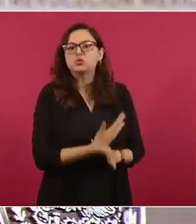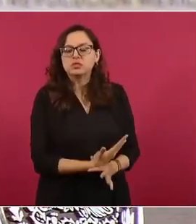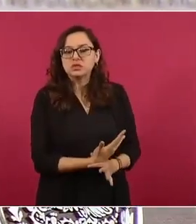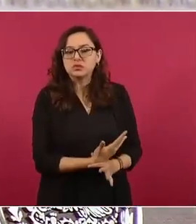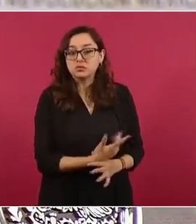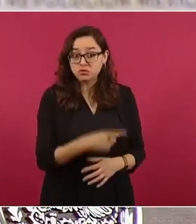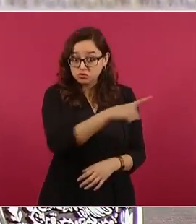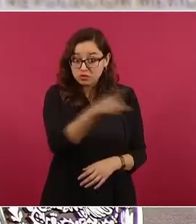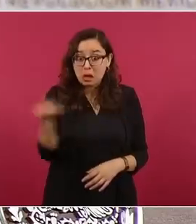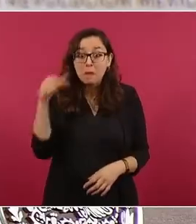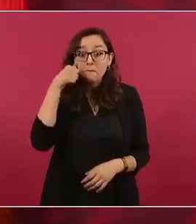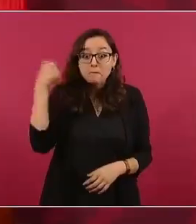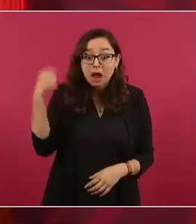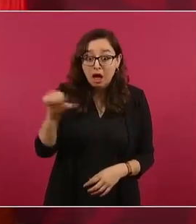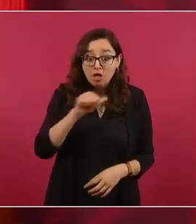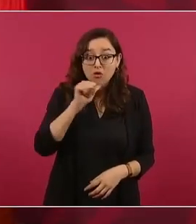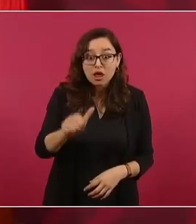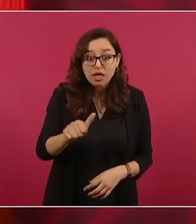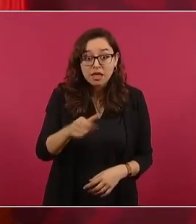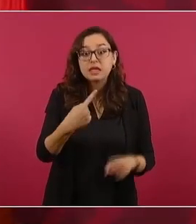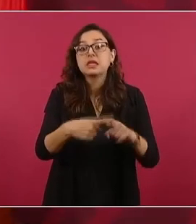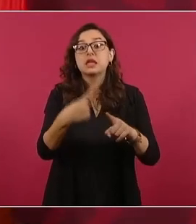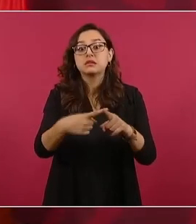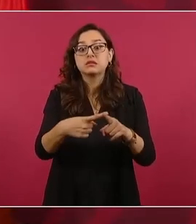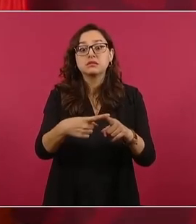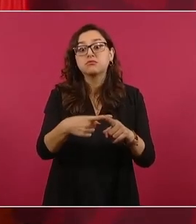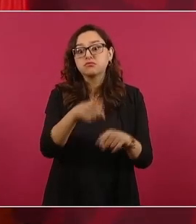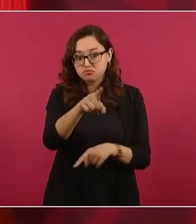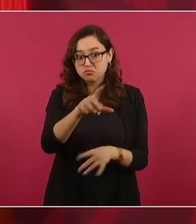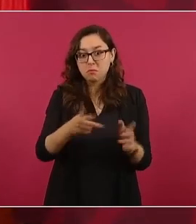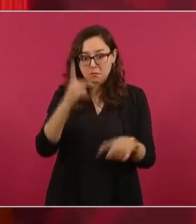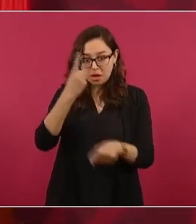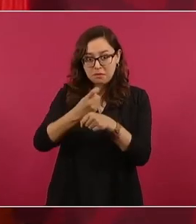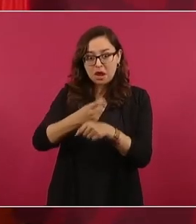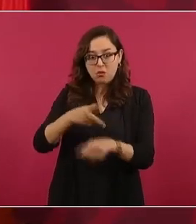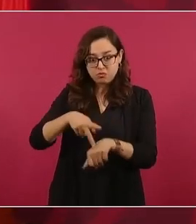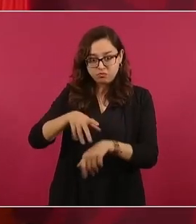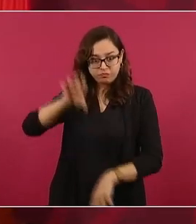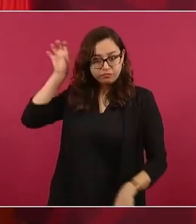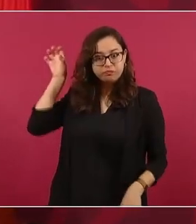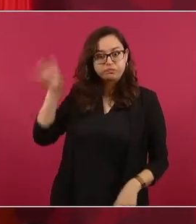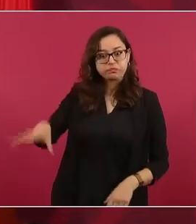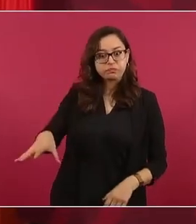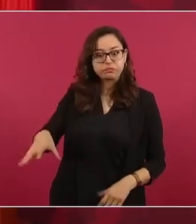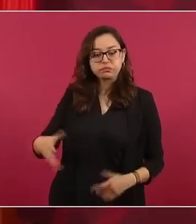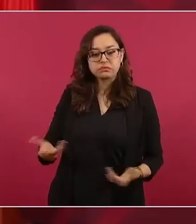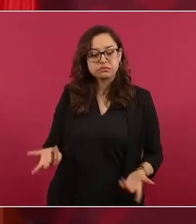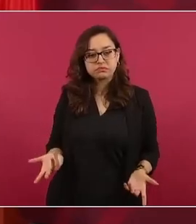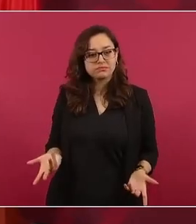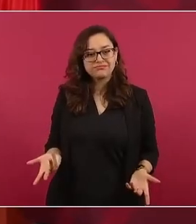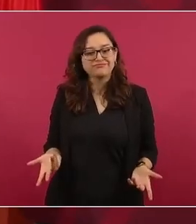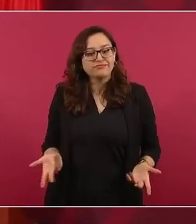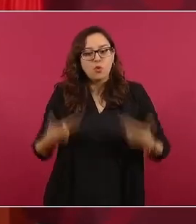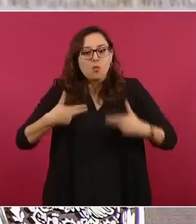tiene que asumirse la